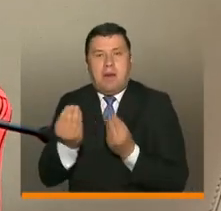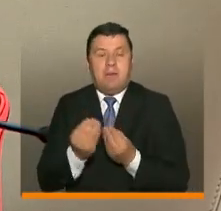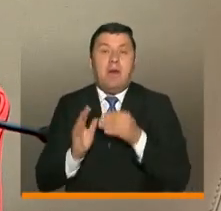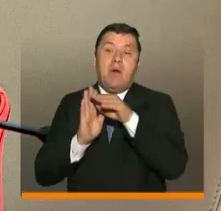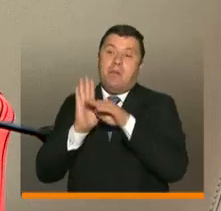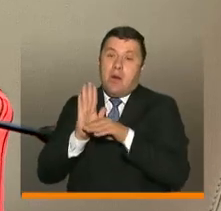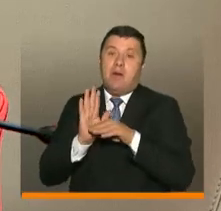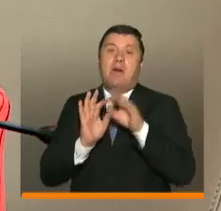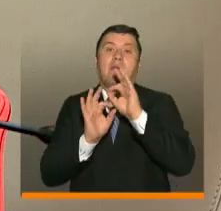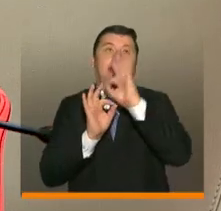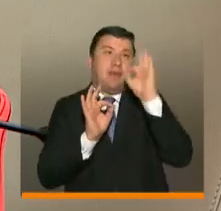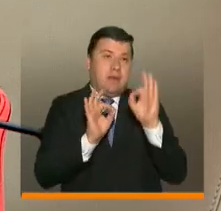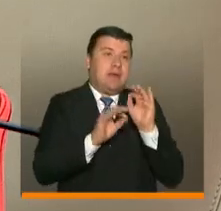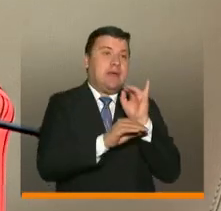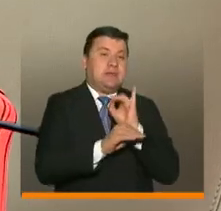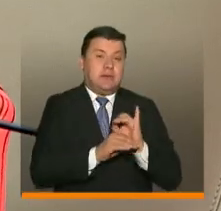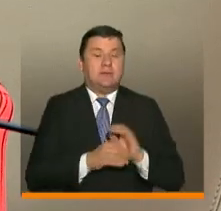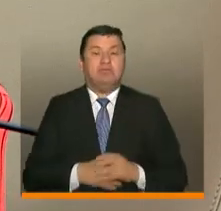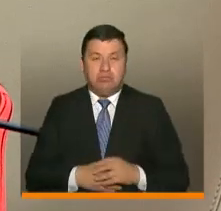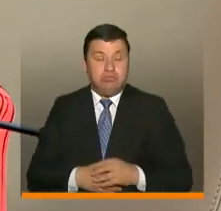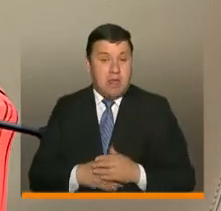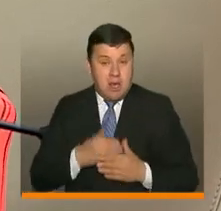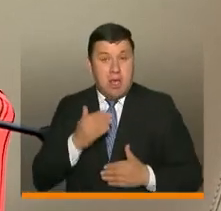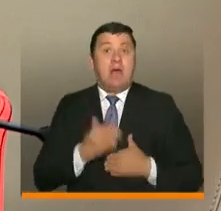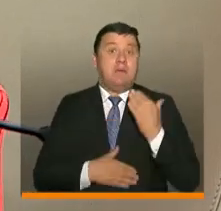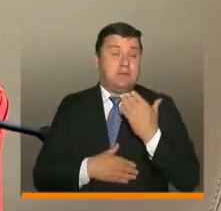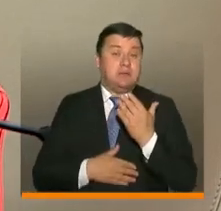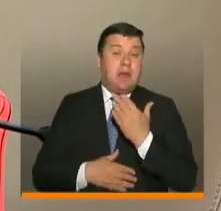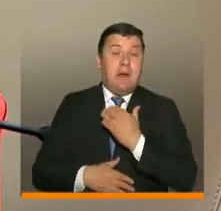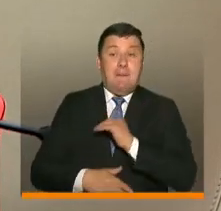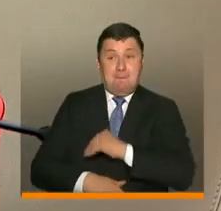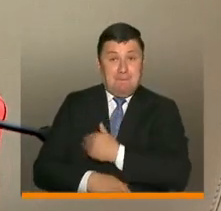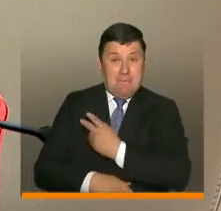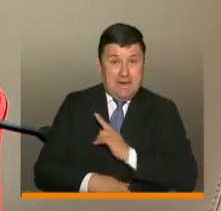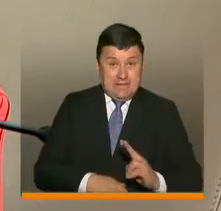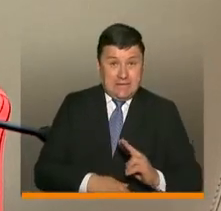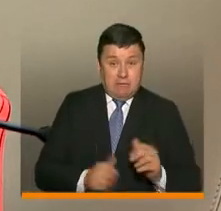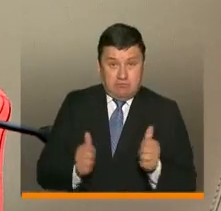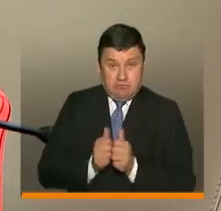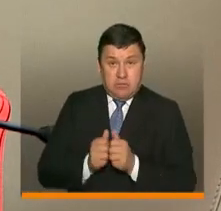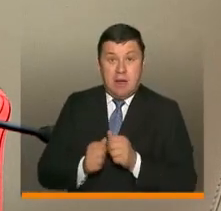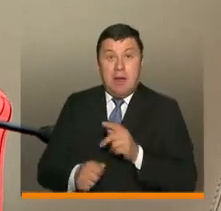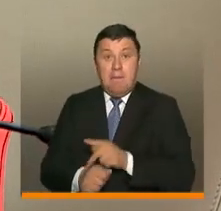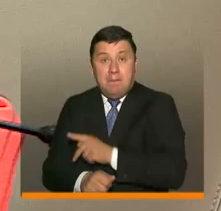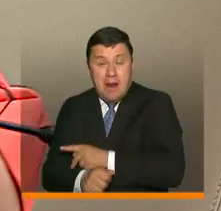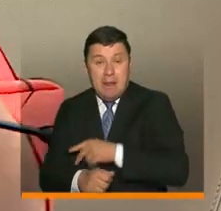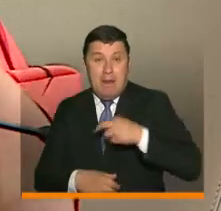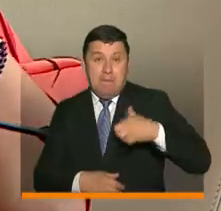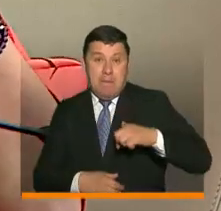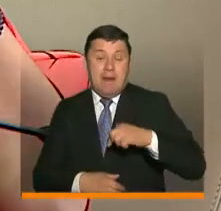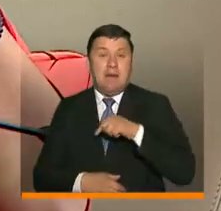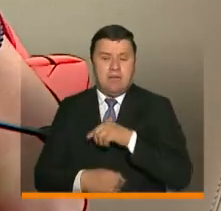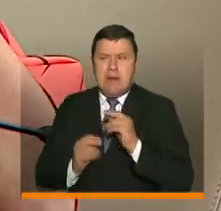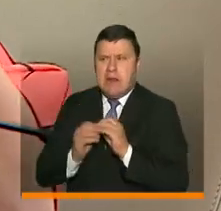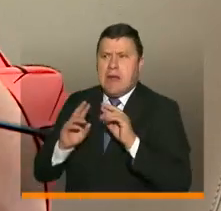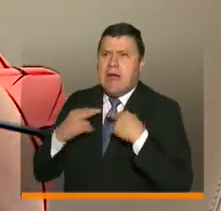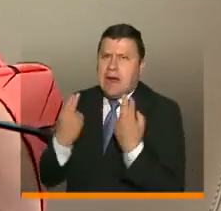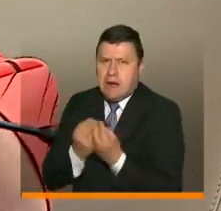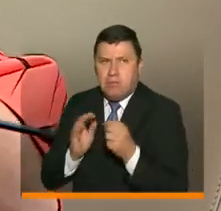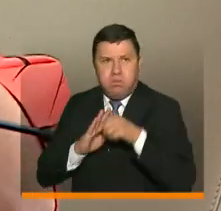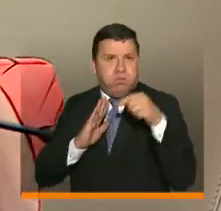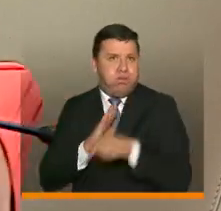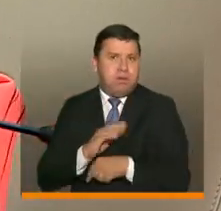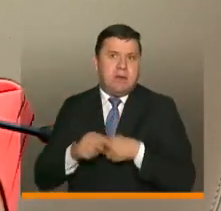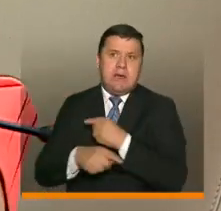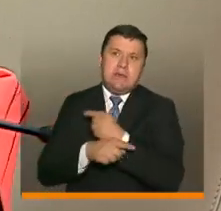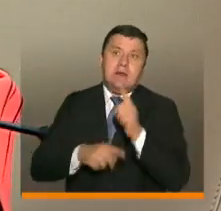en cada entidad territorial y en cada institución. Estamos iniciando con la viceministra y con todo el equipo de preescolar básica y media reuniones muy intensas.